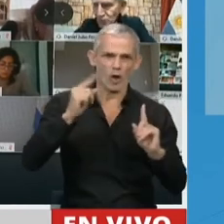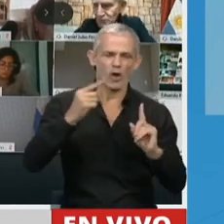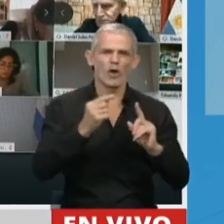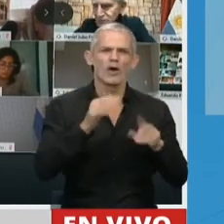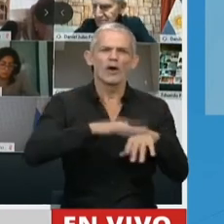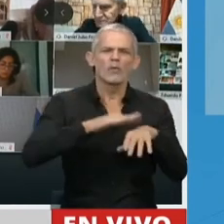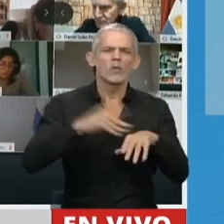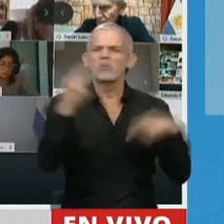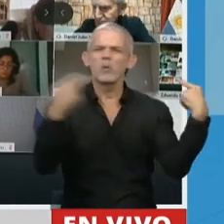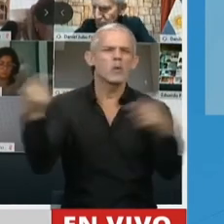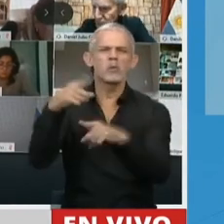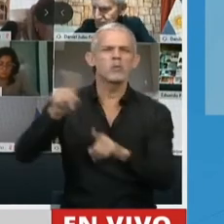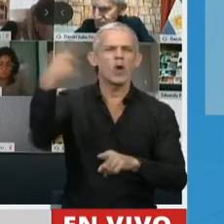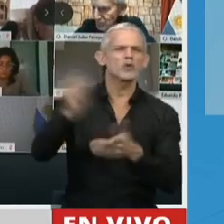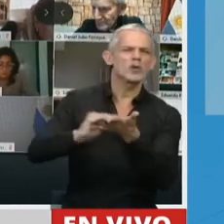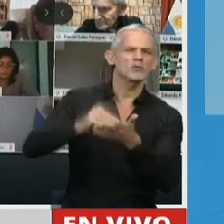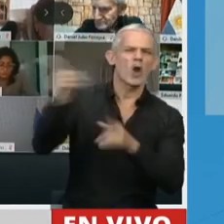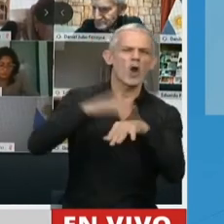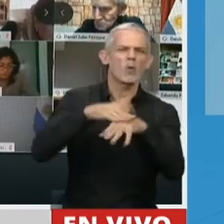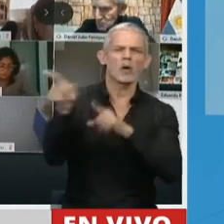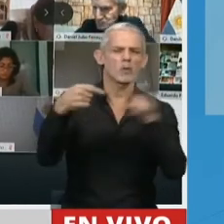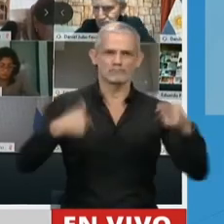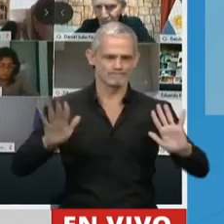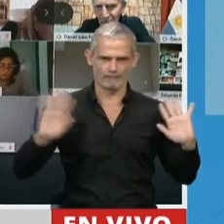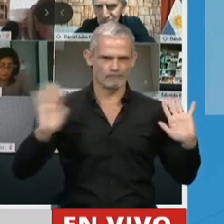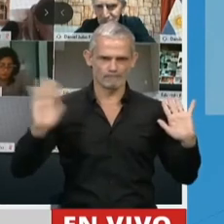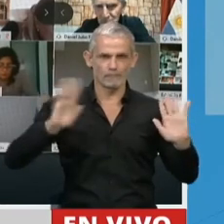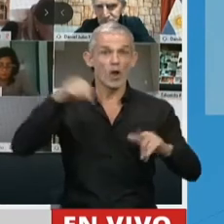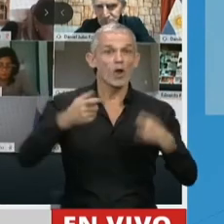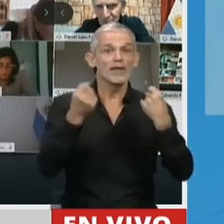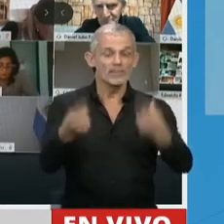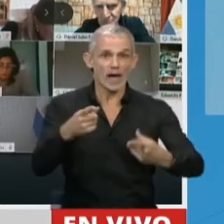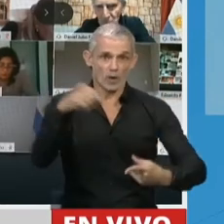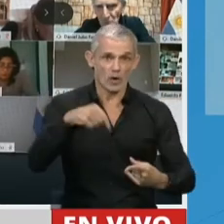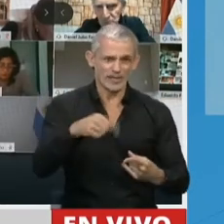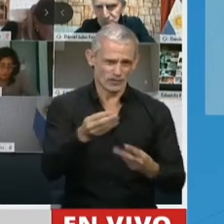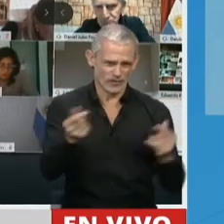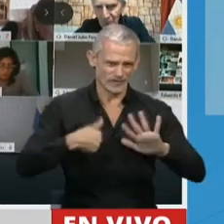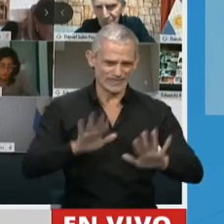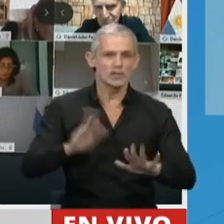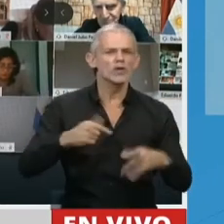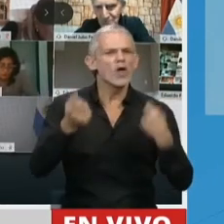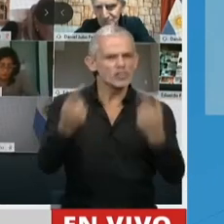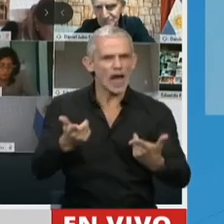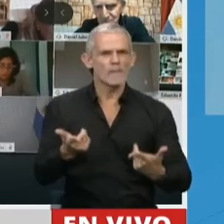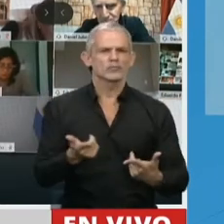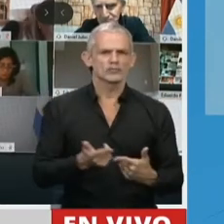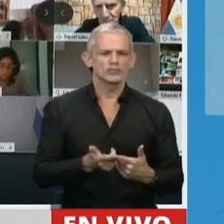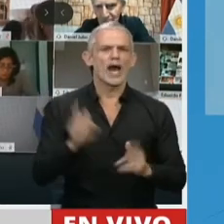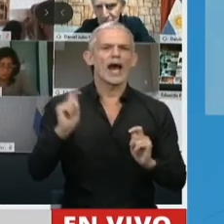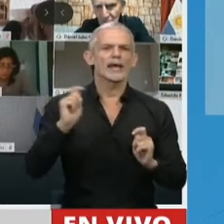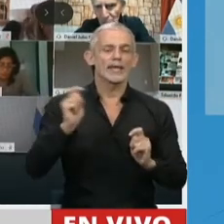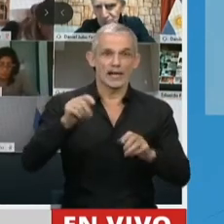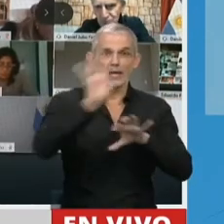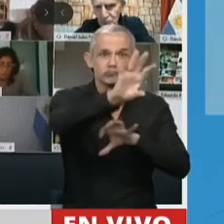las miserias de la historia en algún otro diputado. Hoy creo que con esto dotamos, con esto cierro, dotamos a